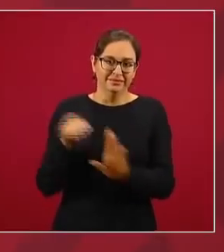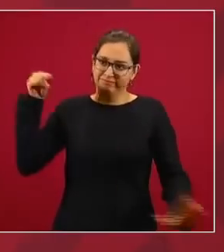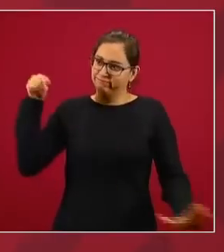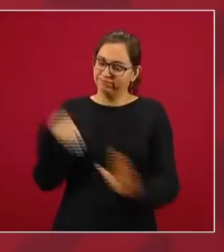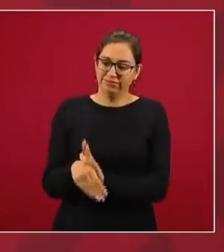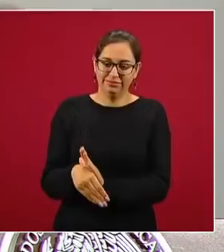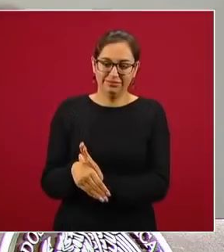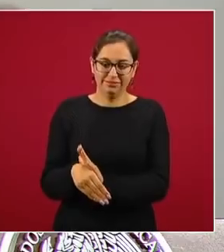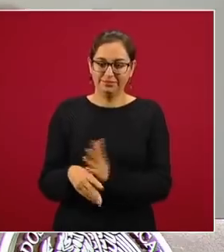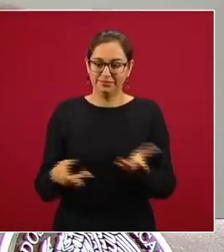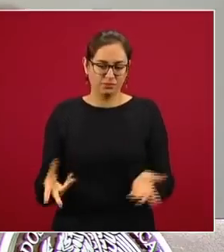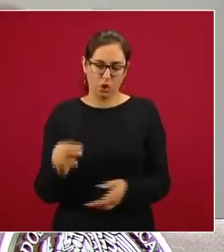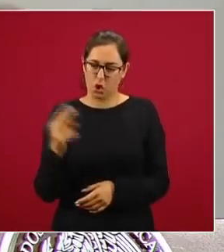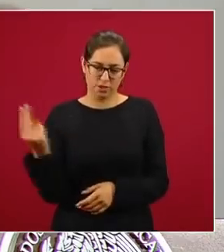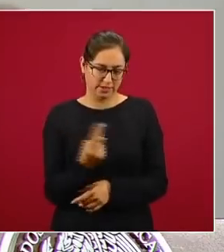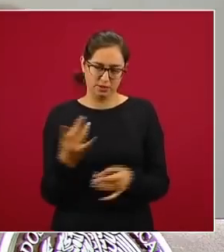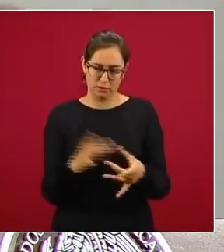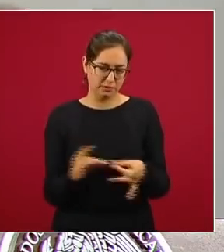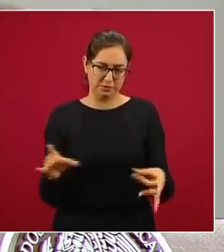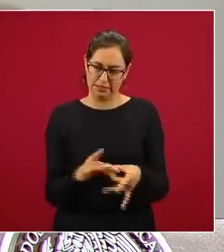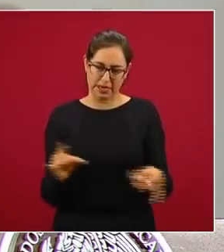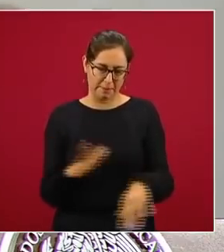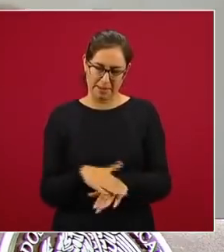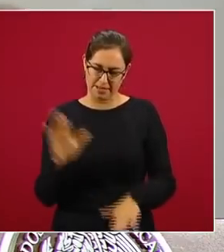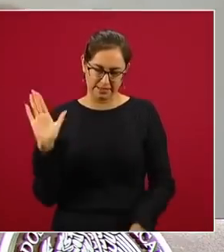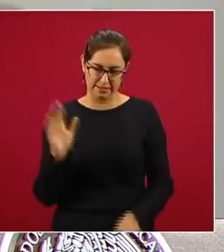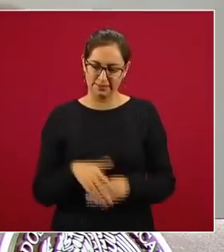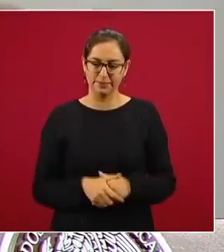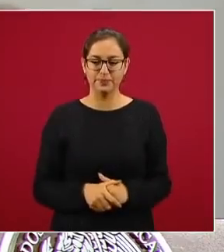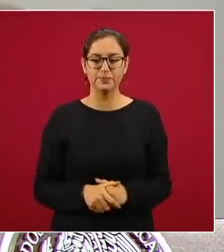No hace falta, ¿no?, hablar más.